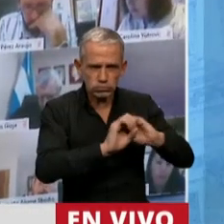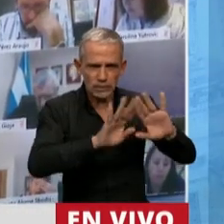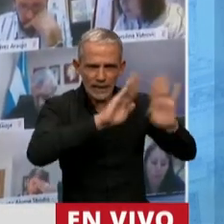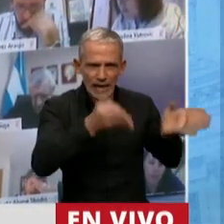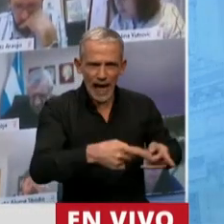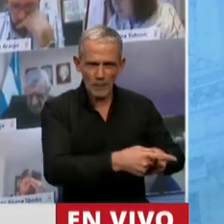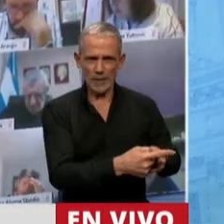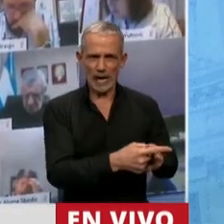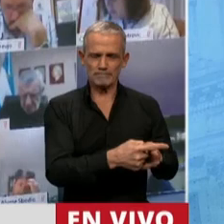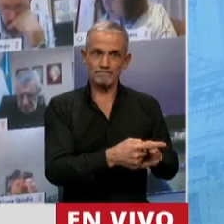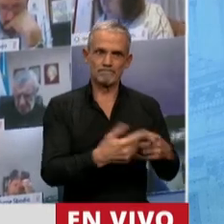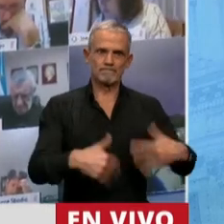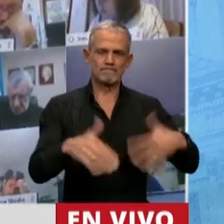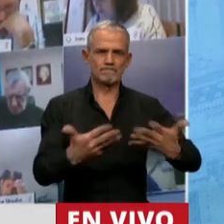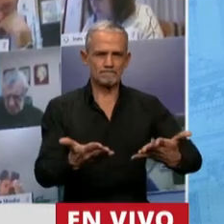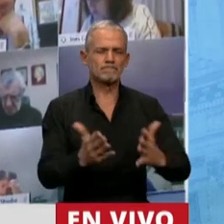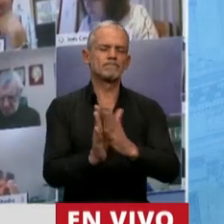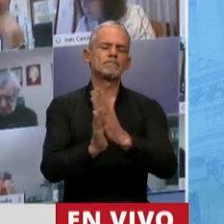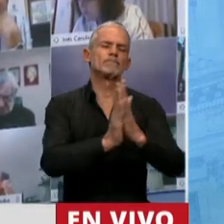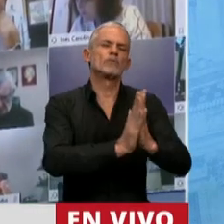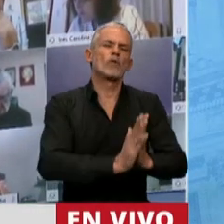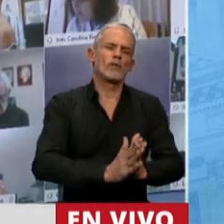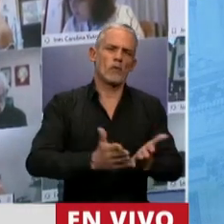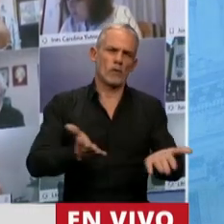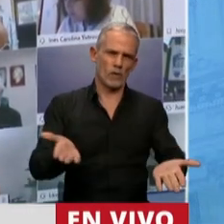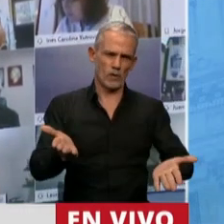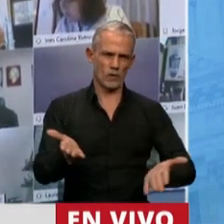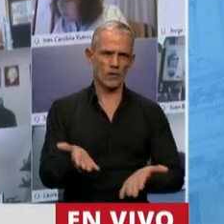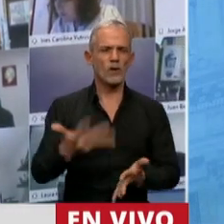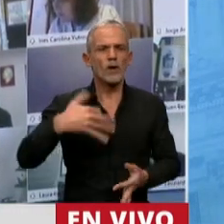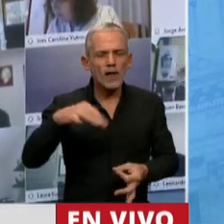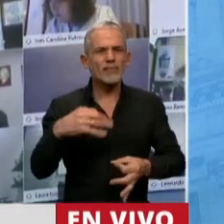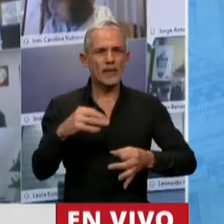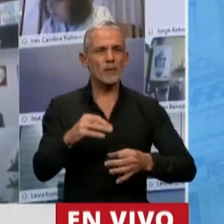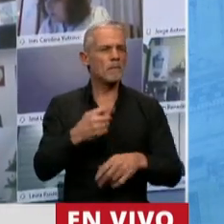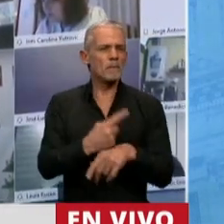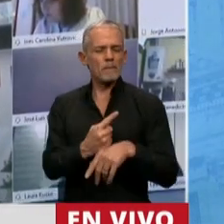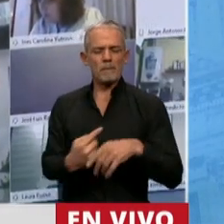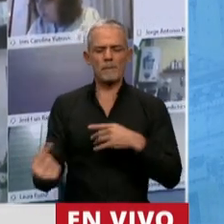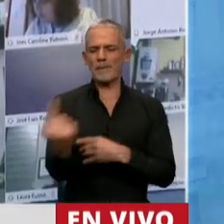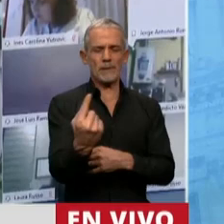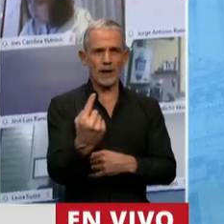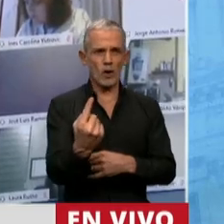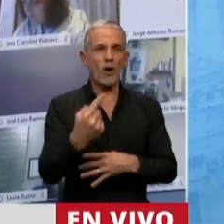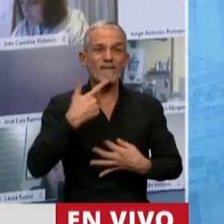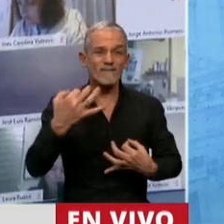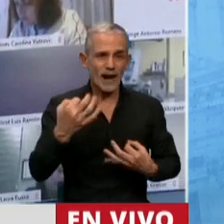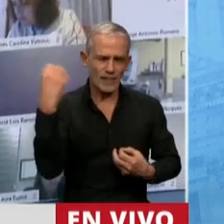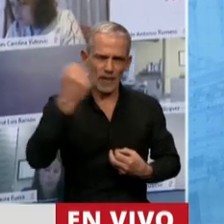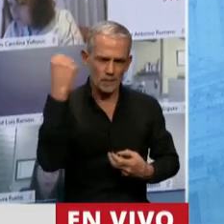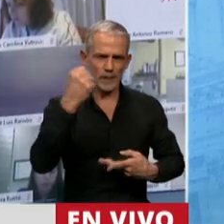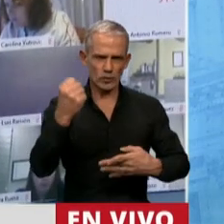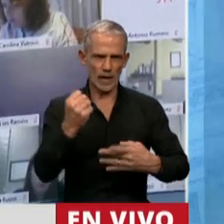intensiva. Por favor, de una vez, pongamos adelante lo que verdaderamente es